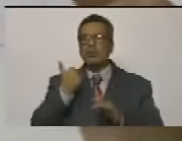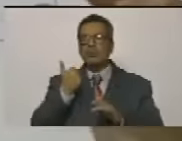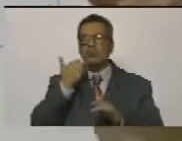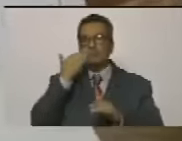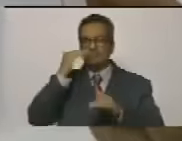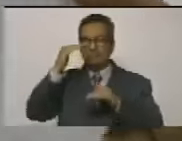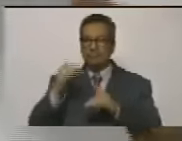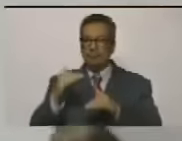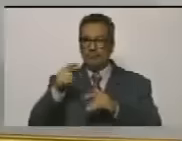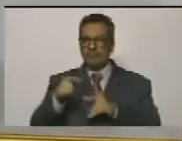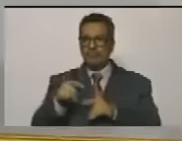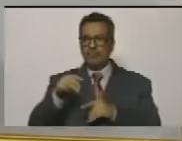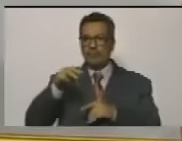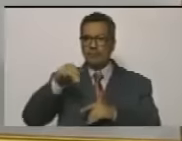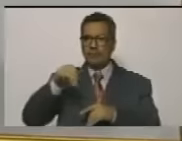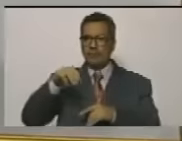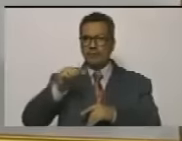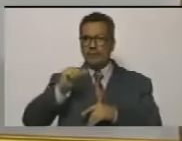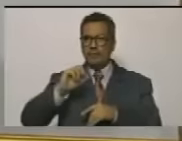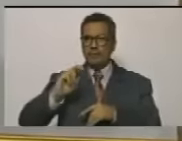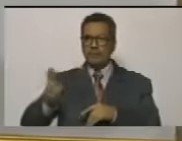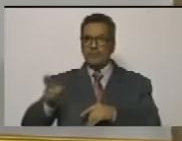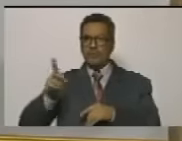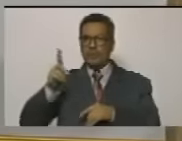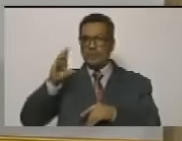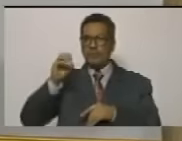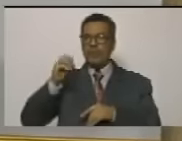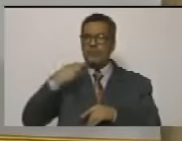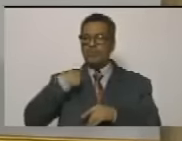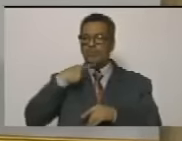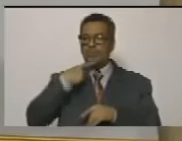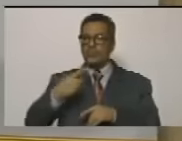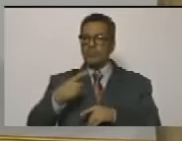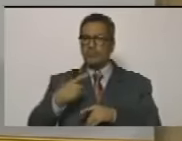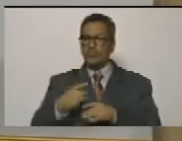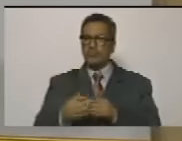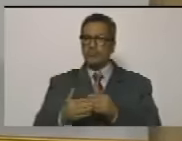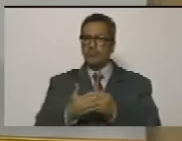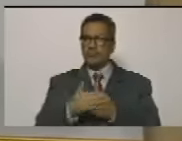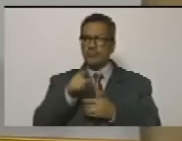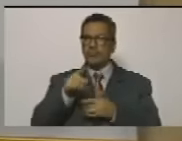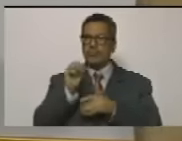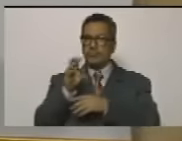tono a la machado se les olvidó decirle que borrar a los tweets